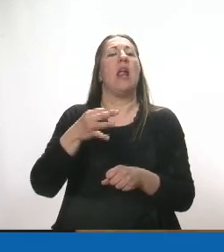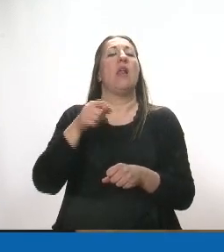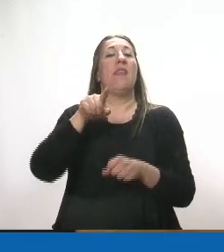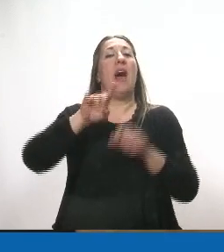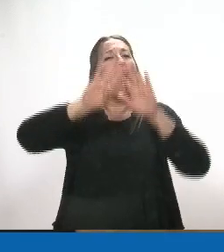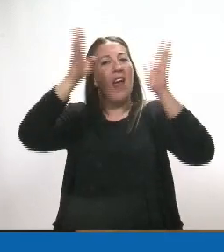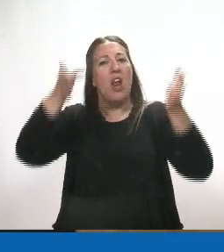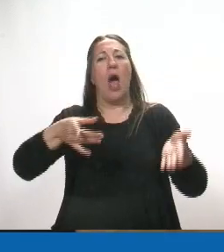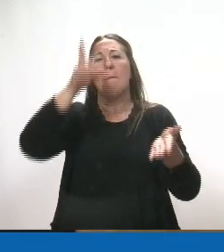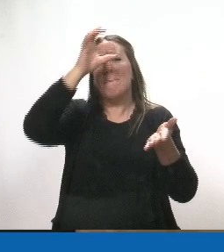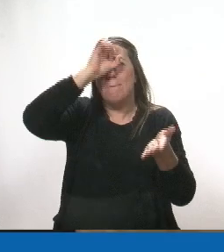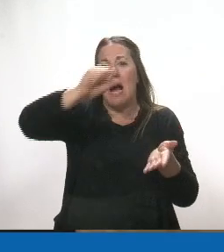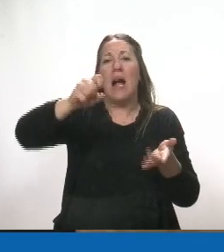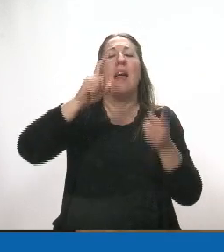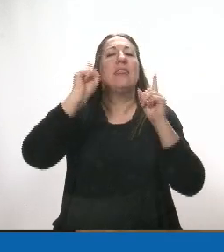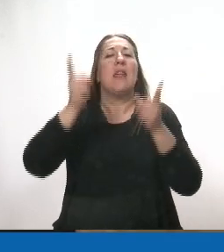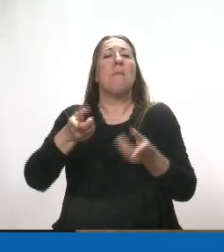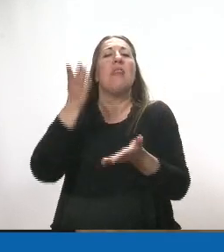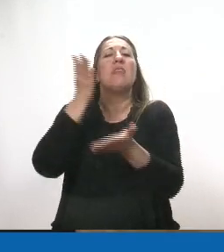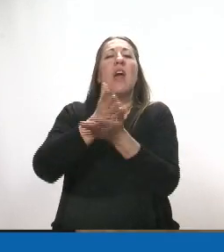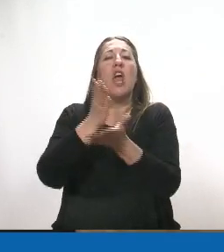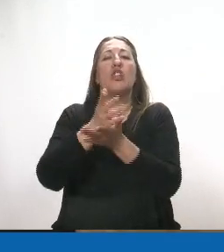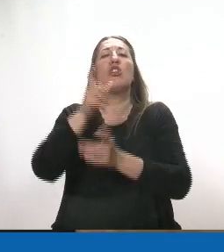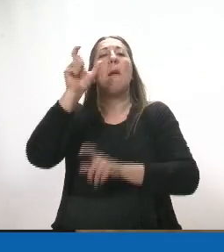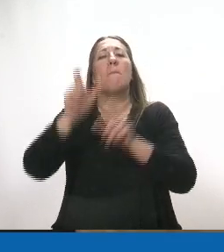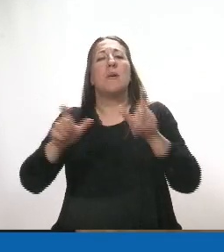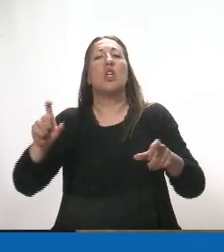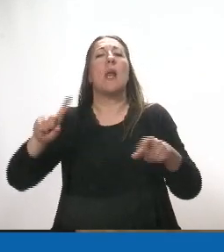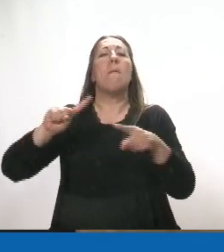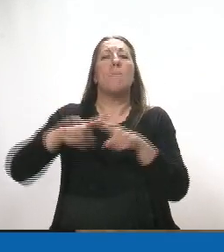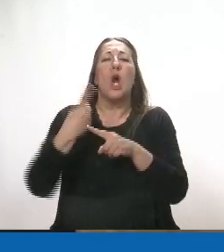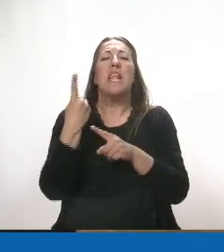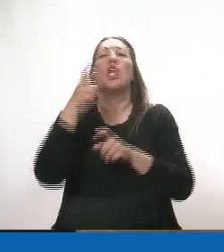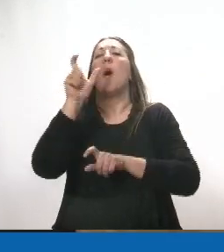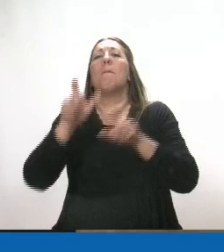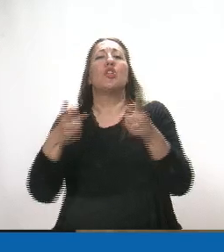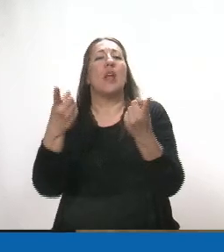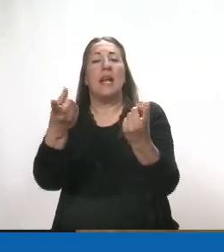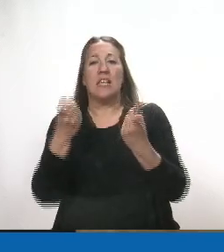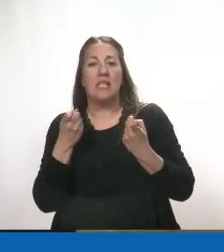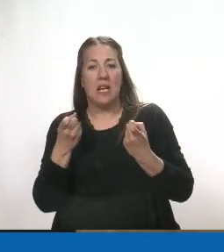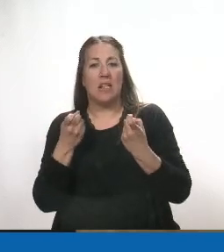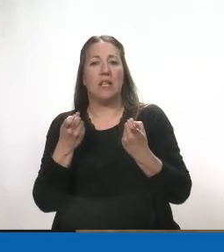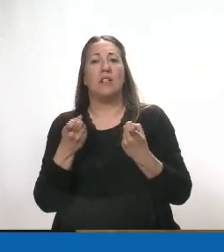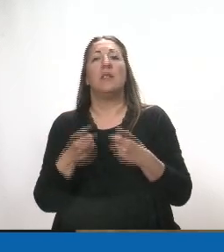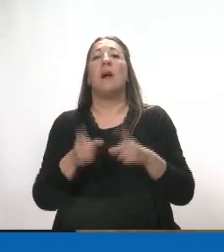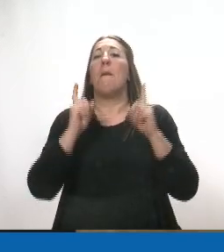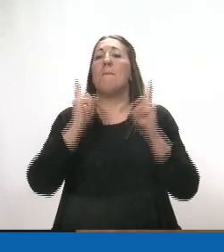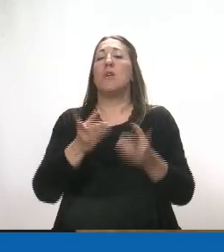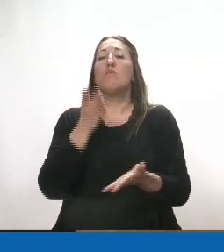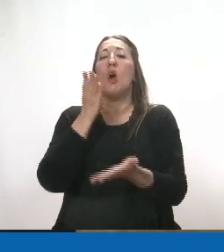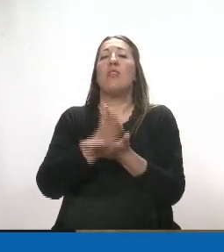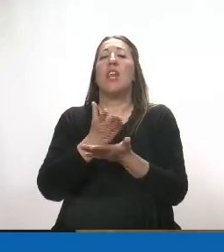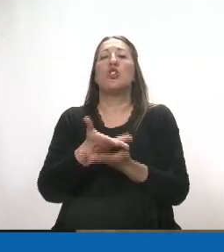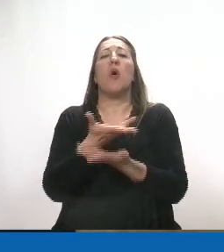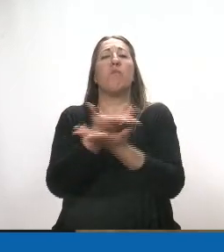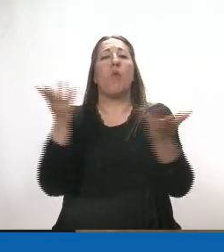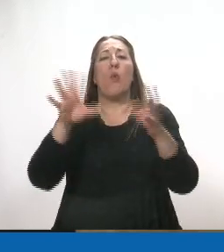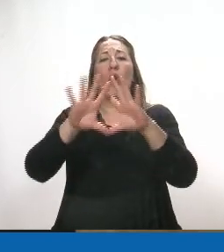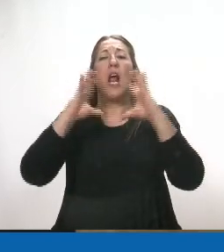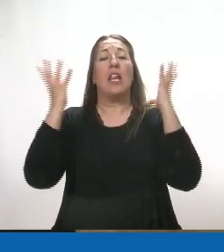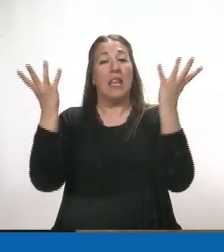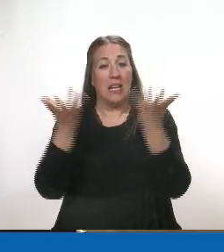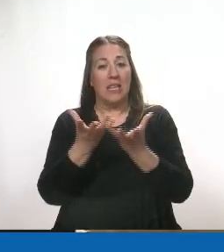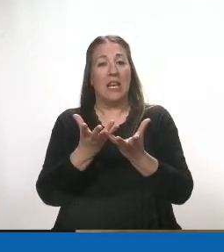y los derechos de los asilados políticos y de las personas que lo soliciten, de conformidad al derecho público internacional y en